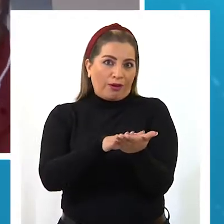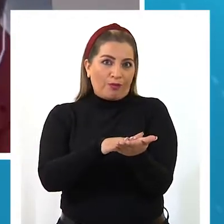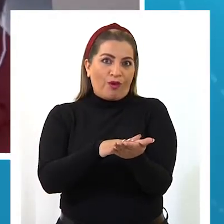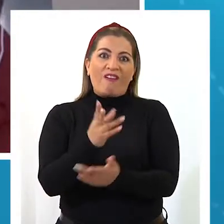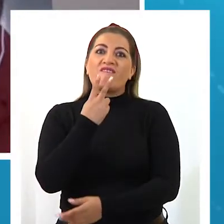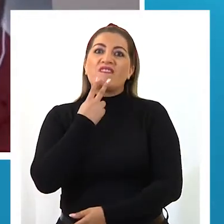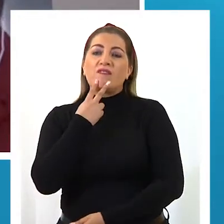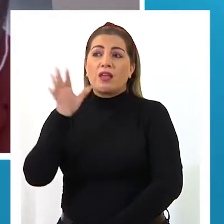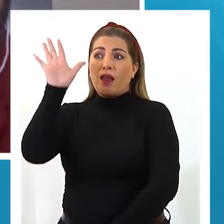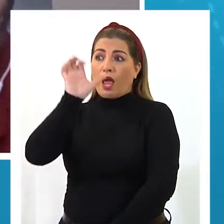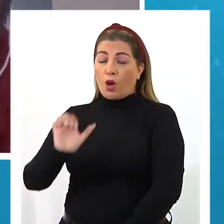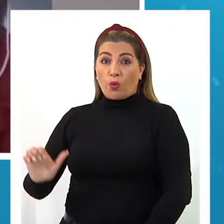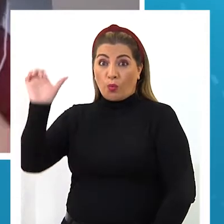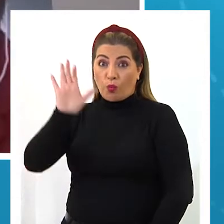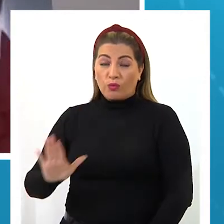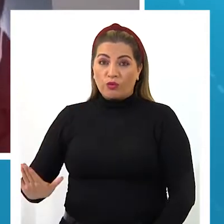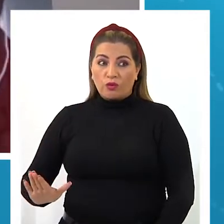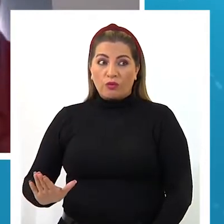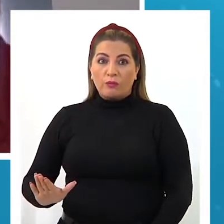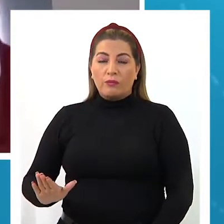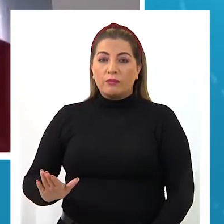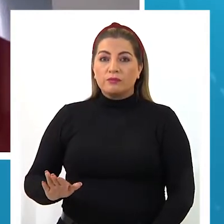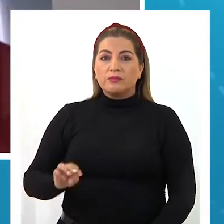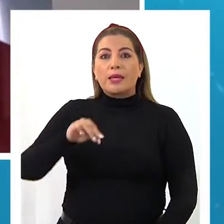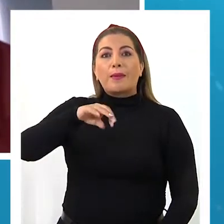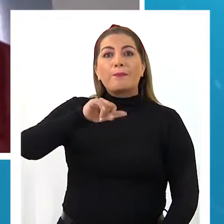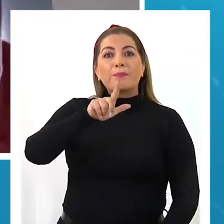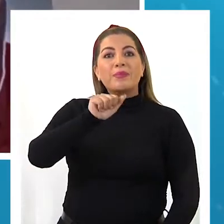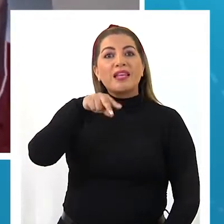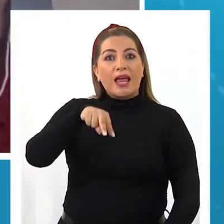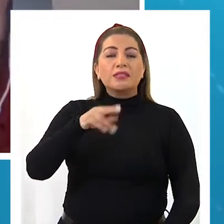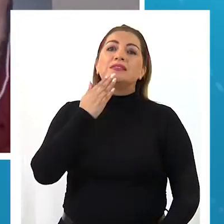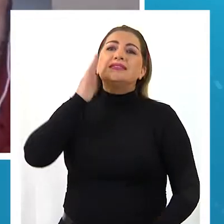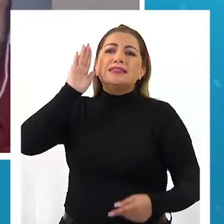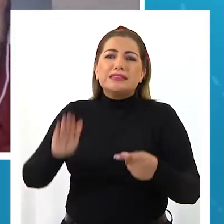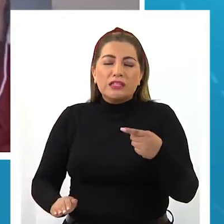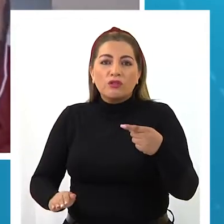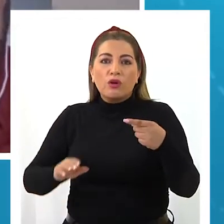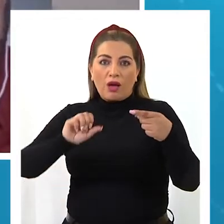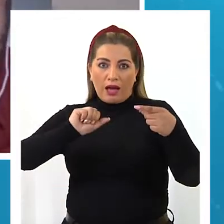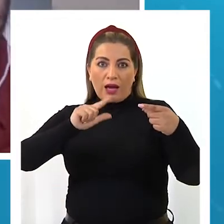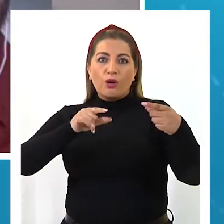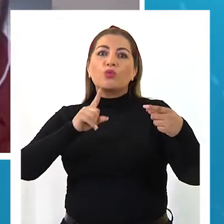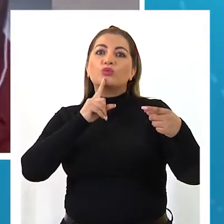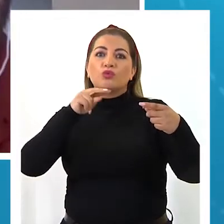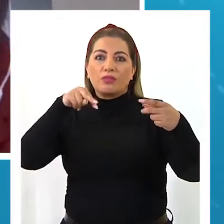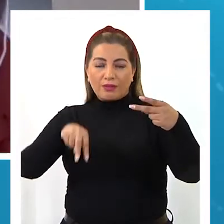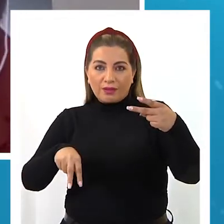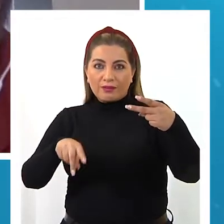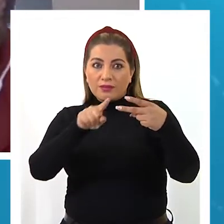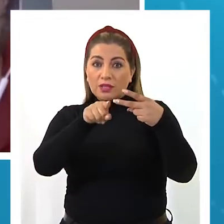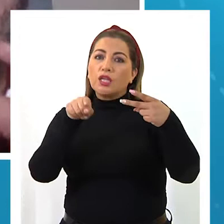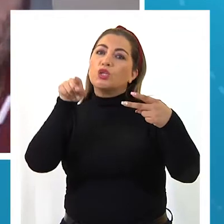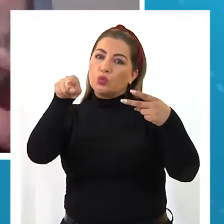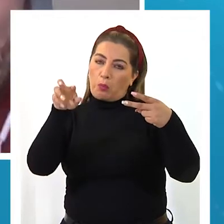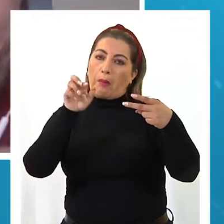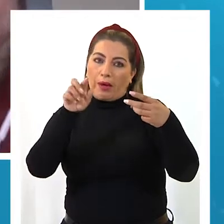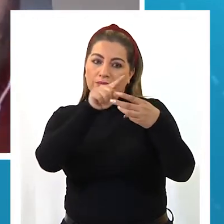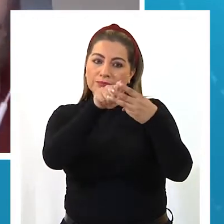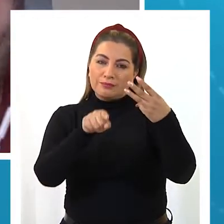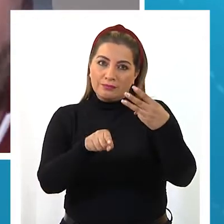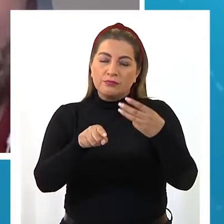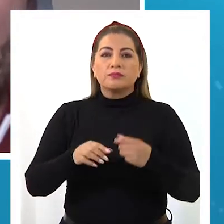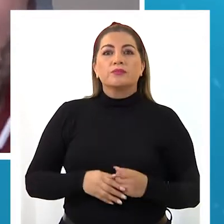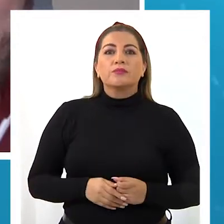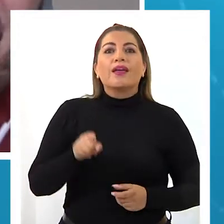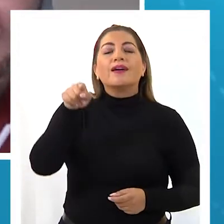Europa, se iría Agustín, tú y Milan, que es el más pequeño. Exacto. Ahora, a ti,